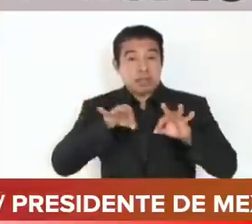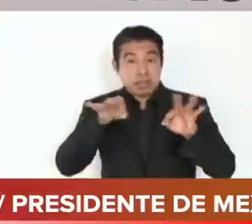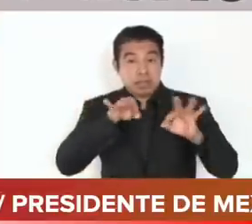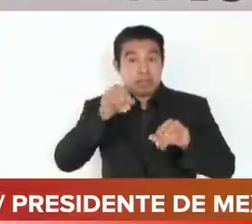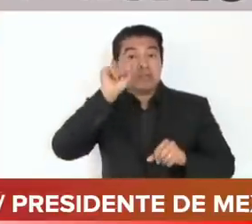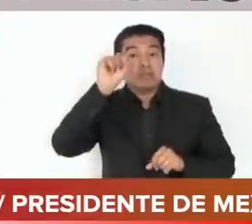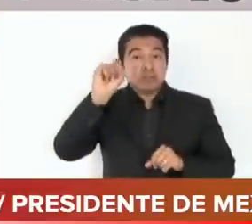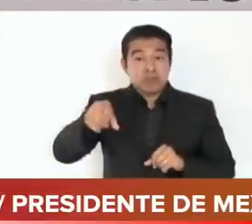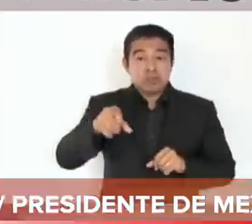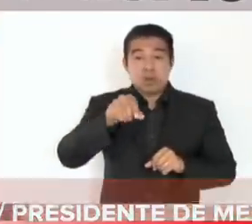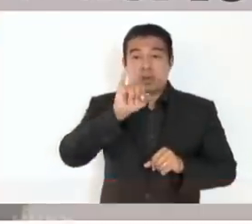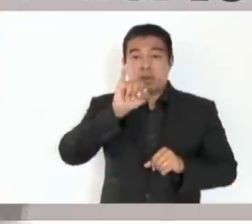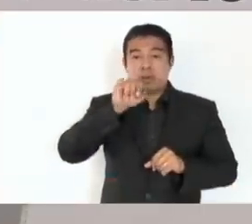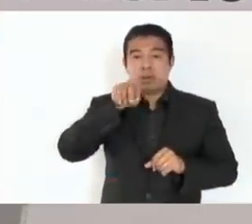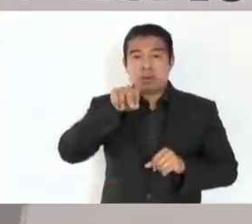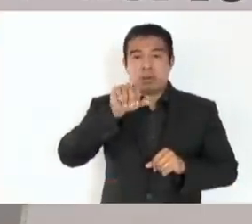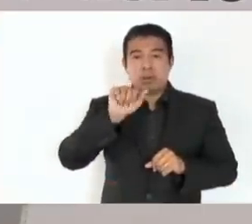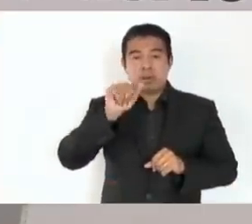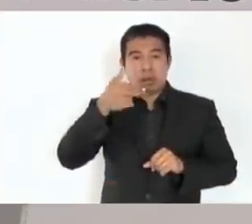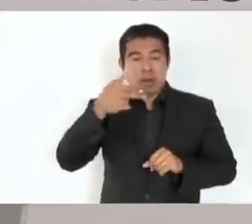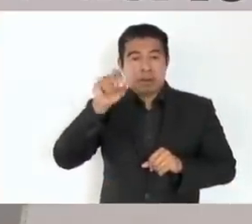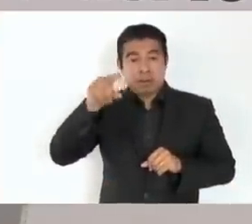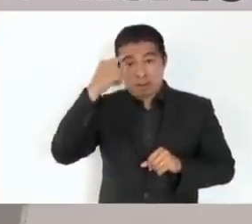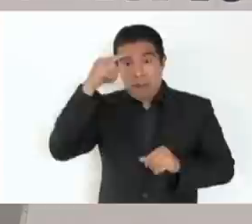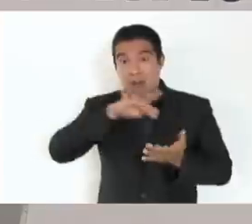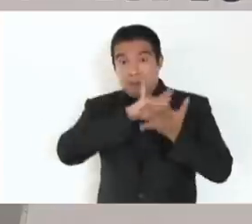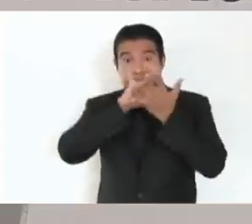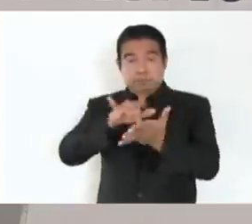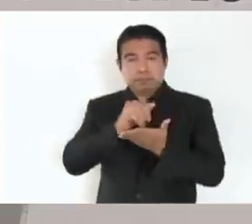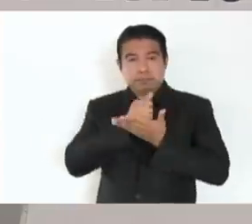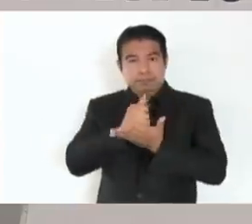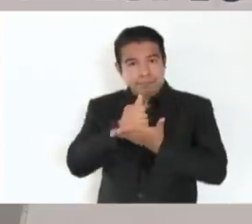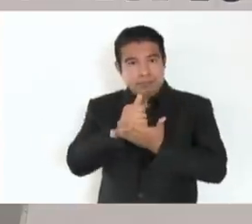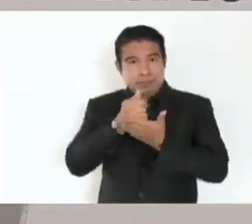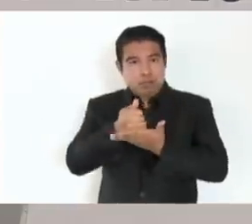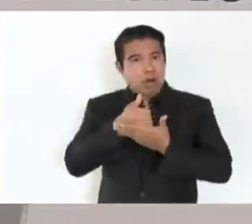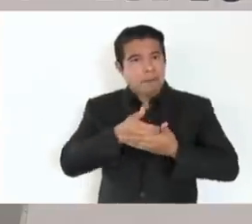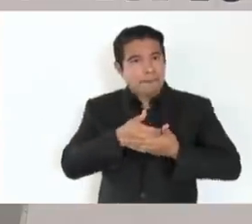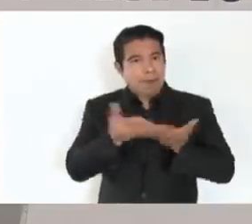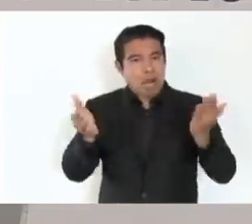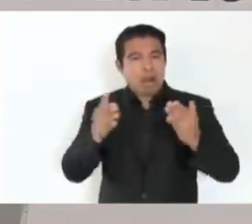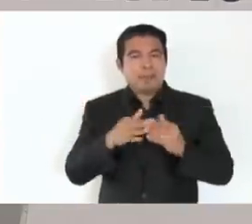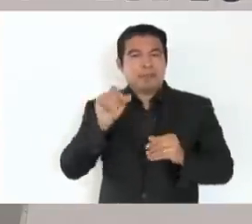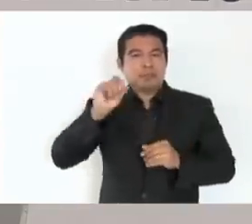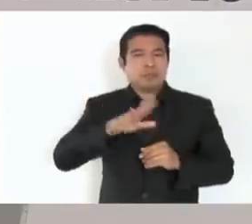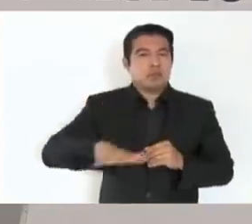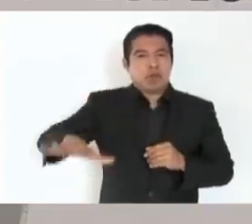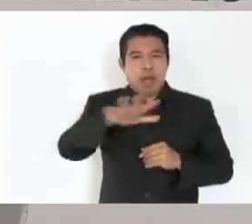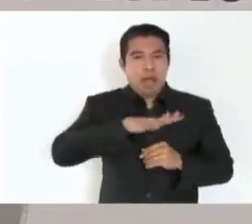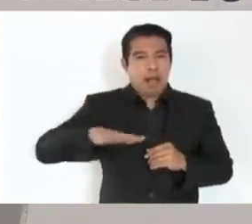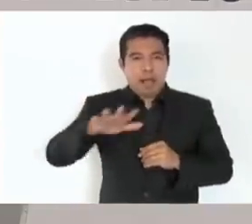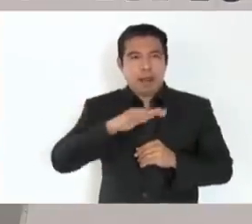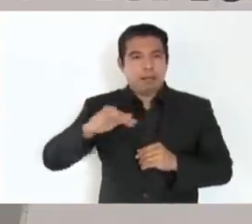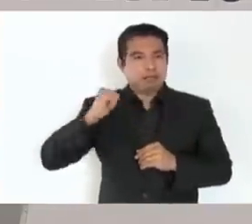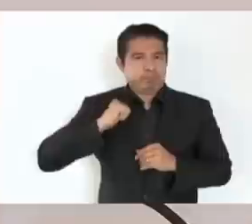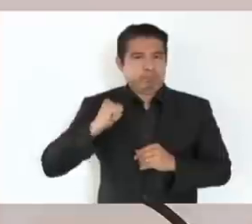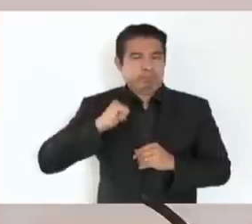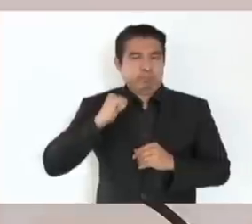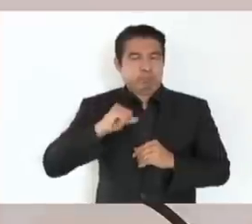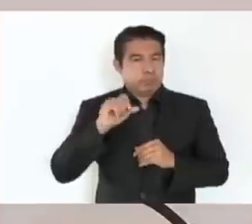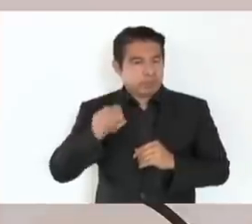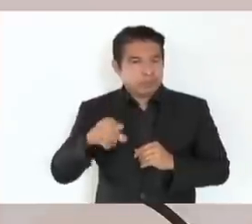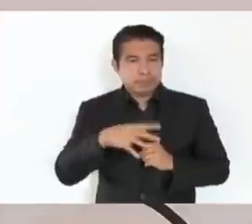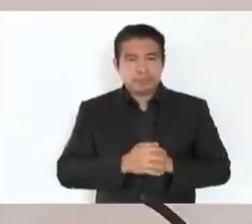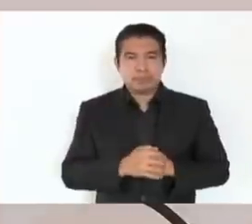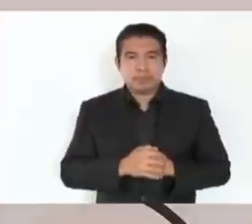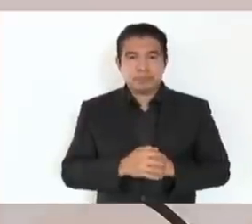para ayudar mucho en todas las zonas arqueológicas. Es un compromiso. No es nada más